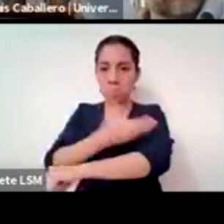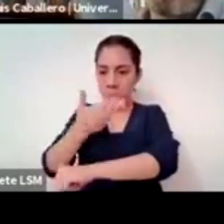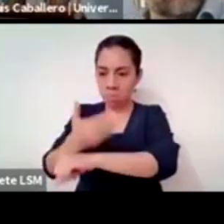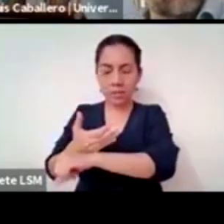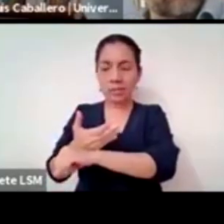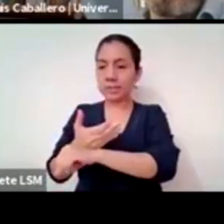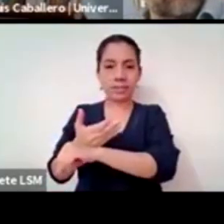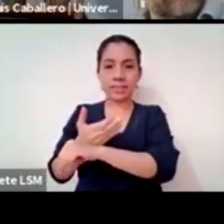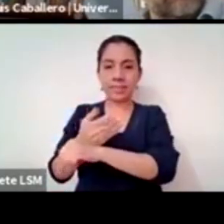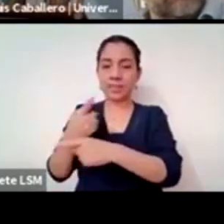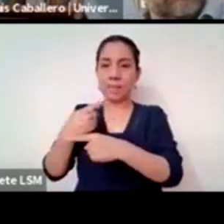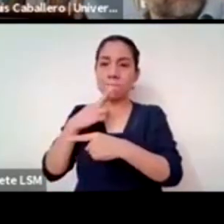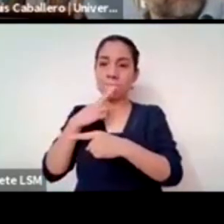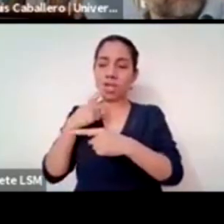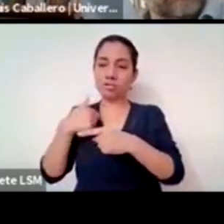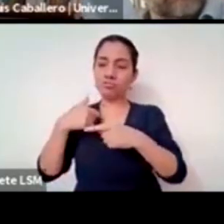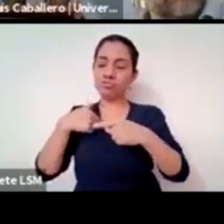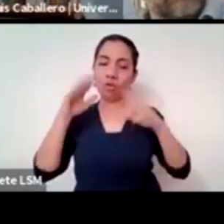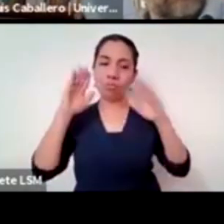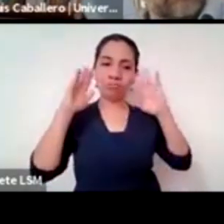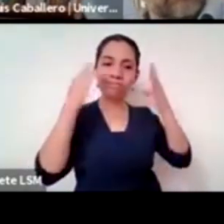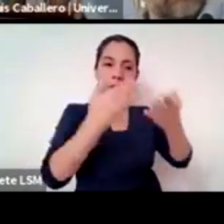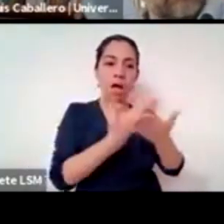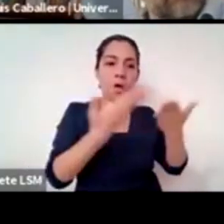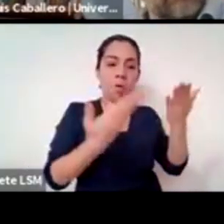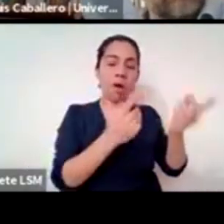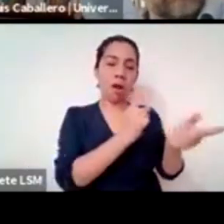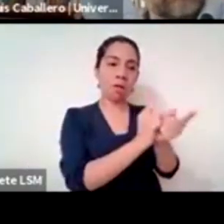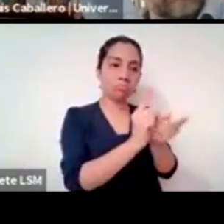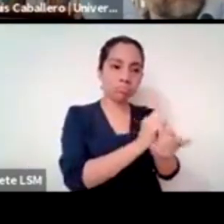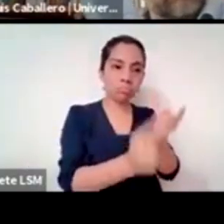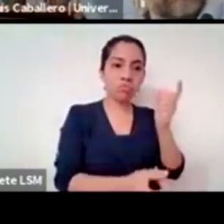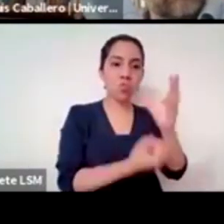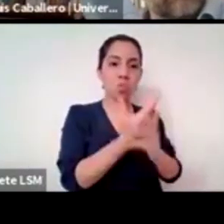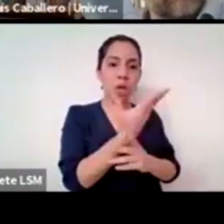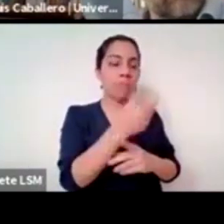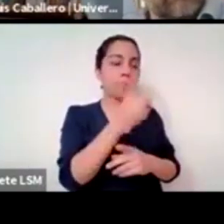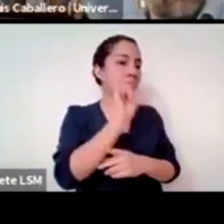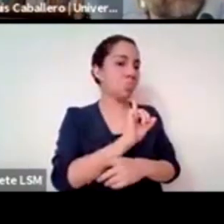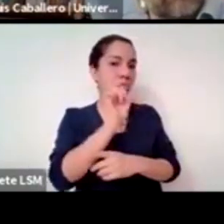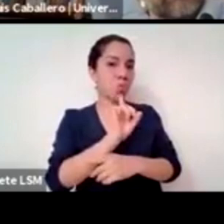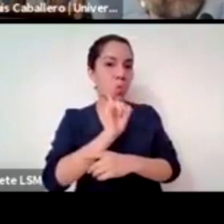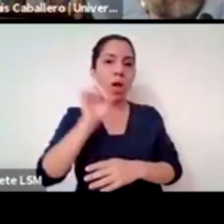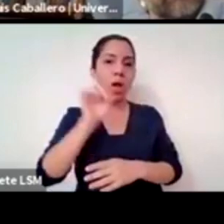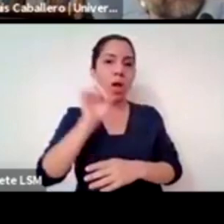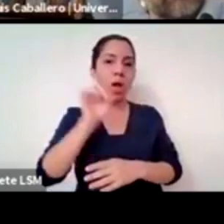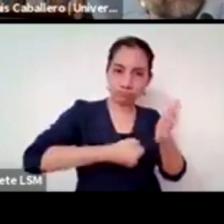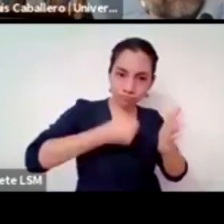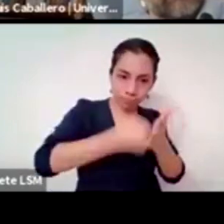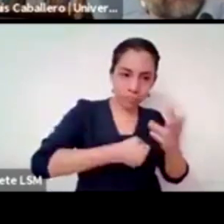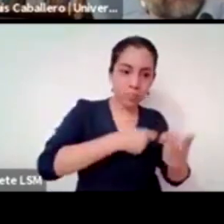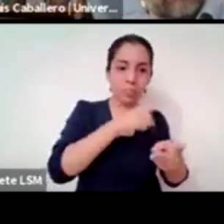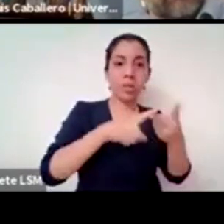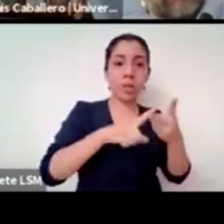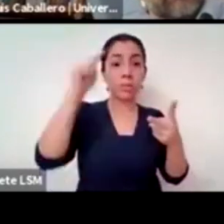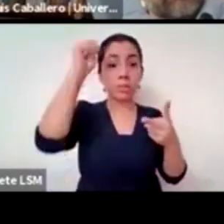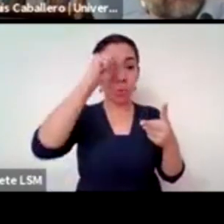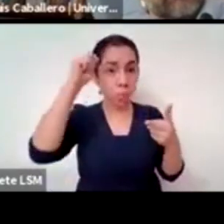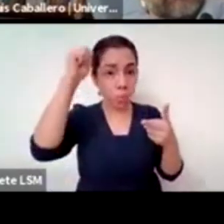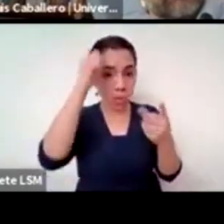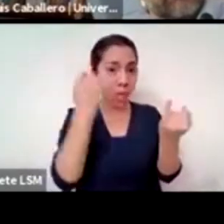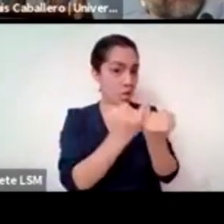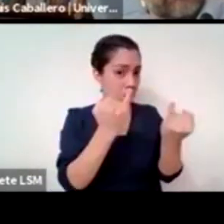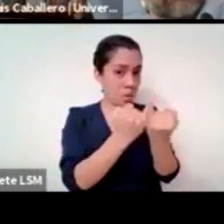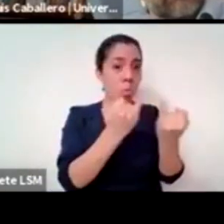y también filósofas de una parte teólogas y lo mismo los movimientos feministas de